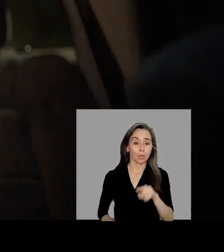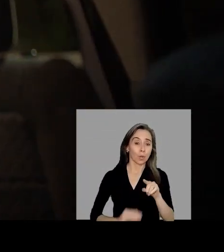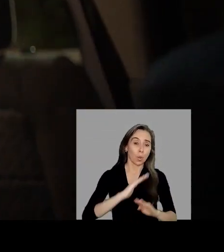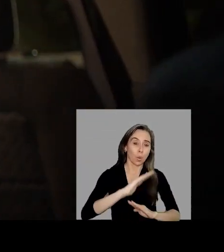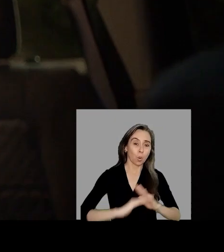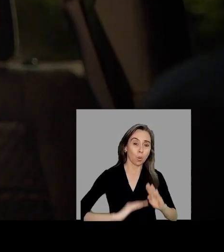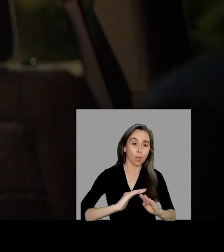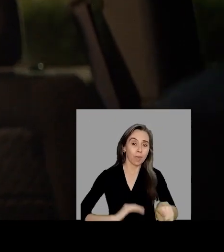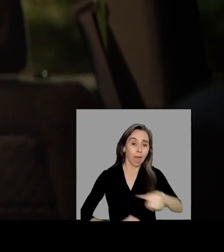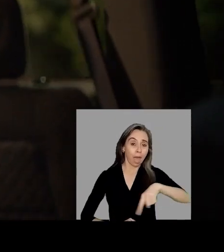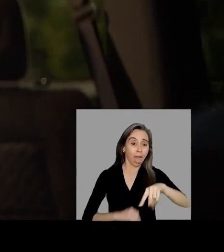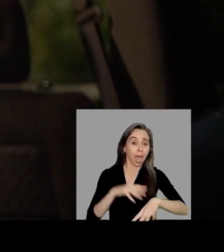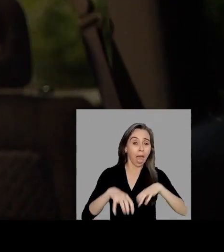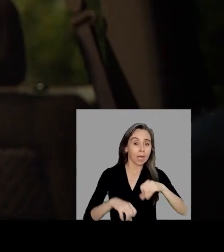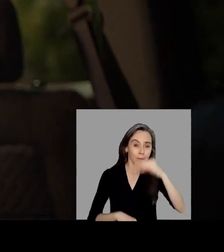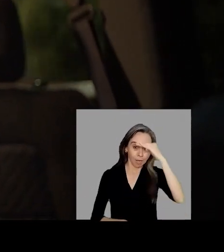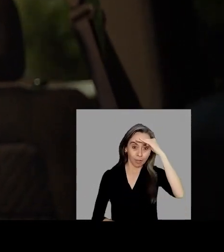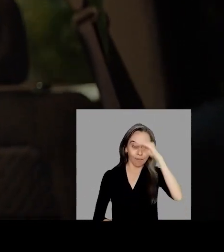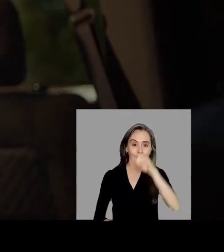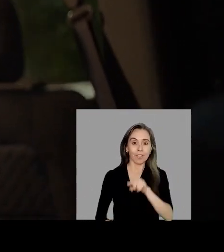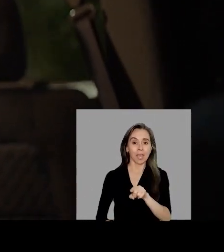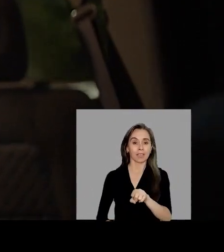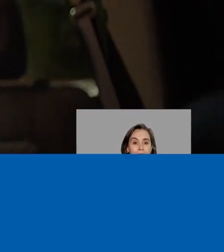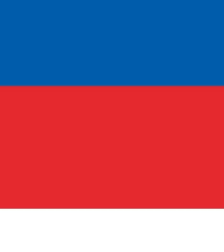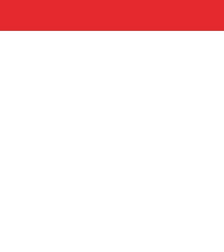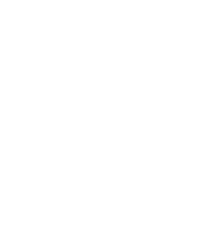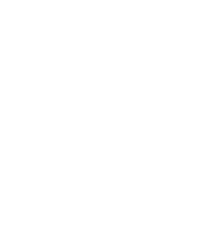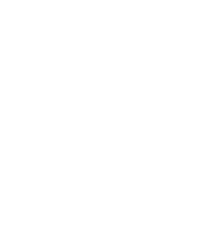Cuídalos. Ellos confían en ti.